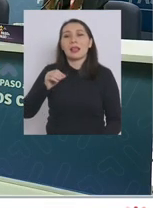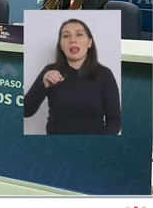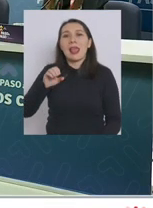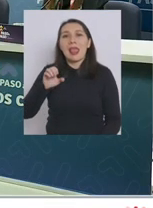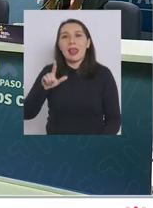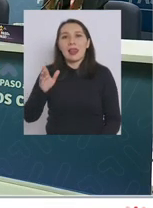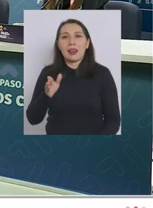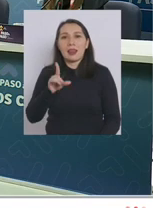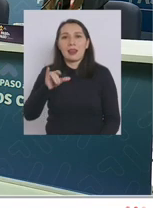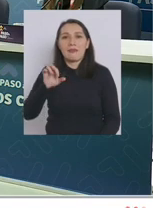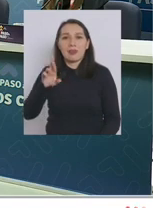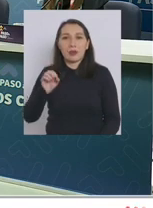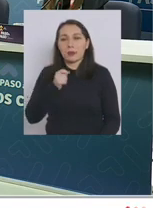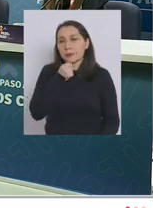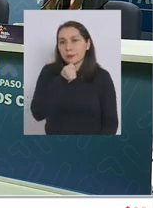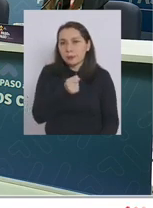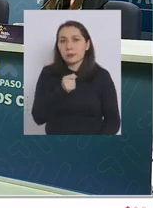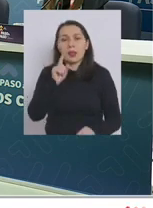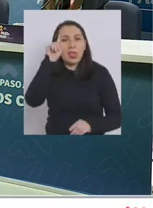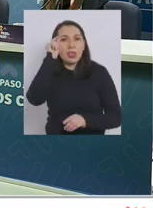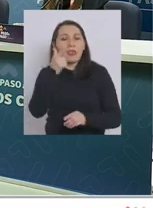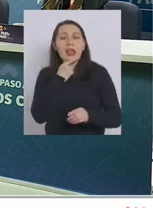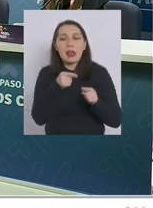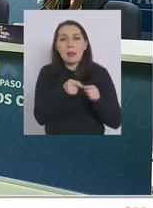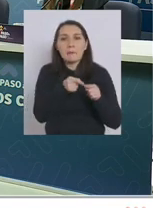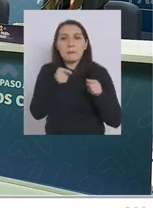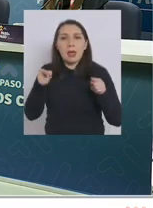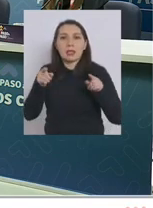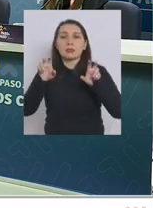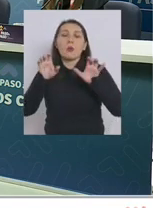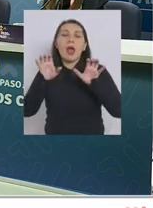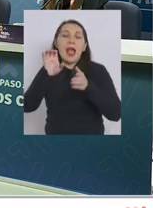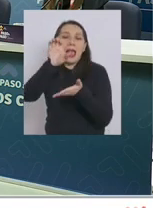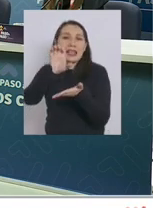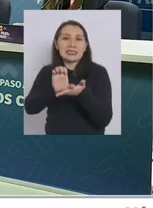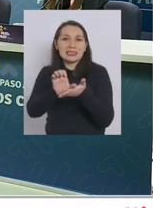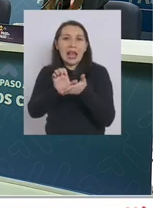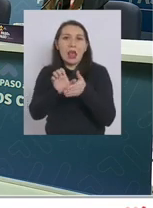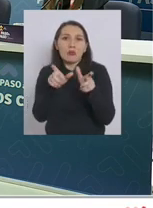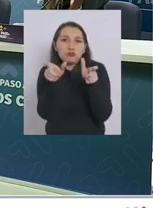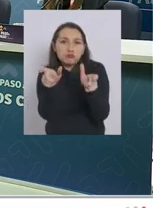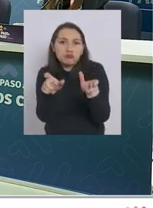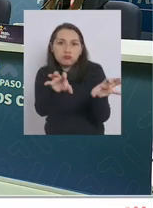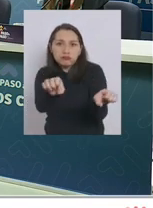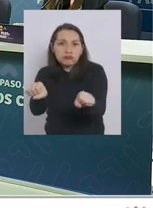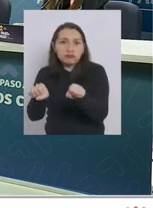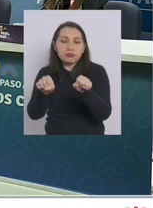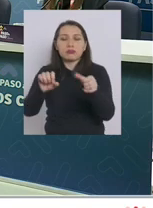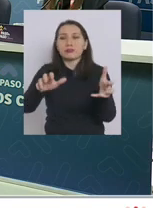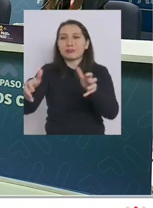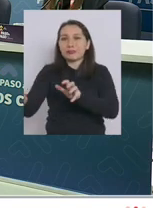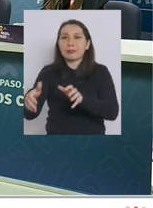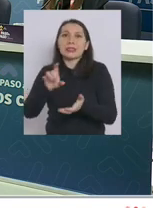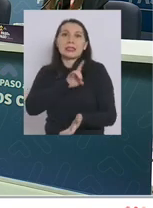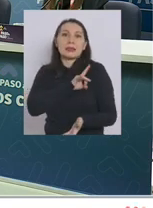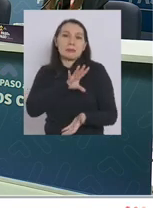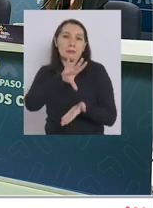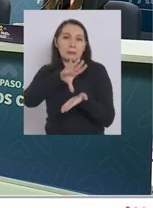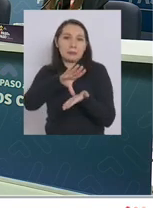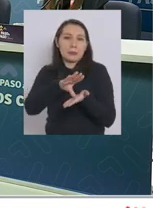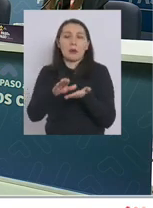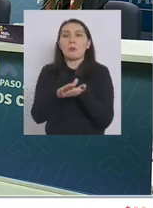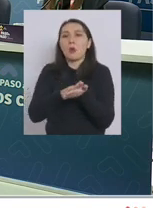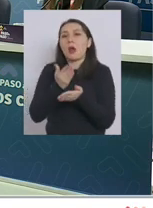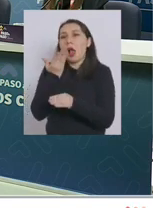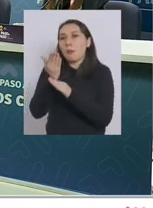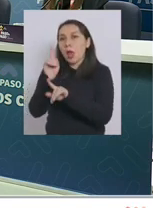del Líbero a raíz de la iniciativa que busca extender el estado de excepción y que ha generado la resistencia de algunos sectores que piden por ejemplo